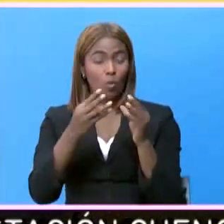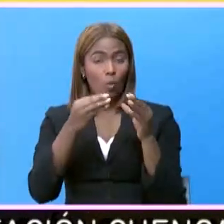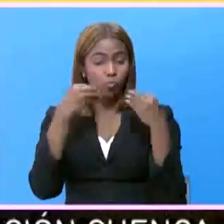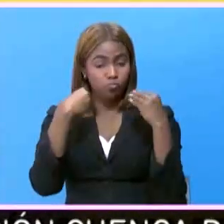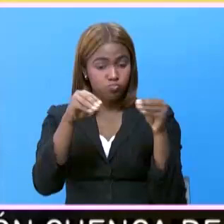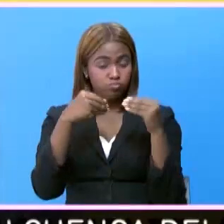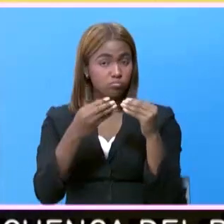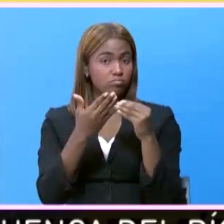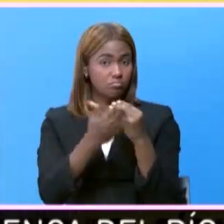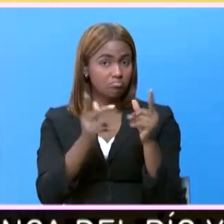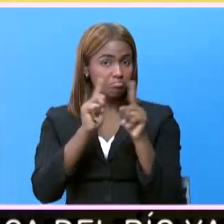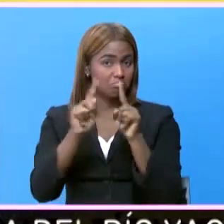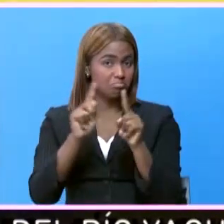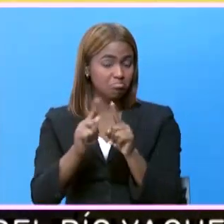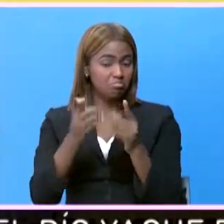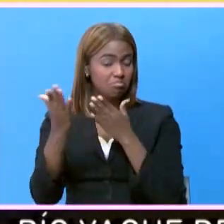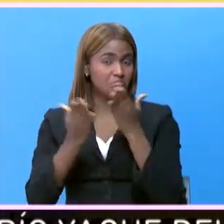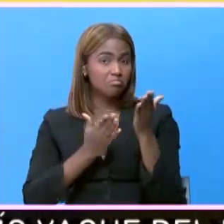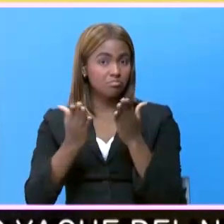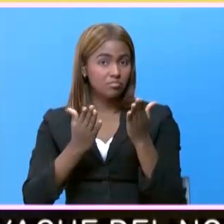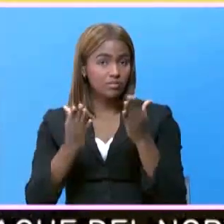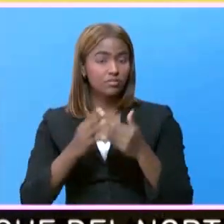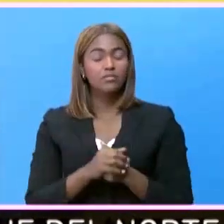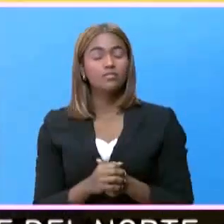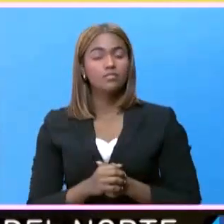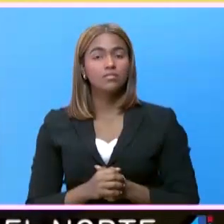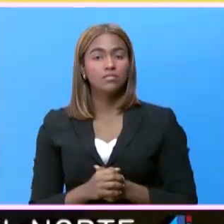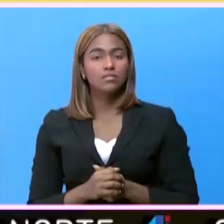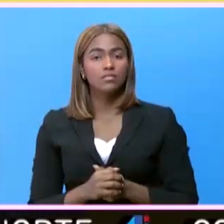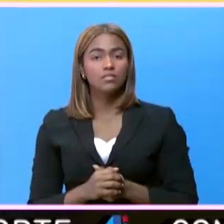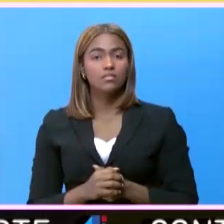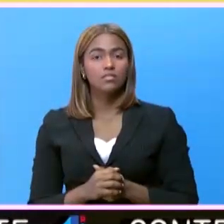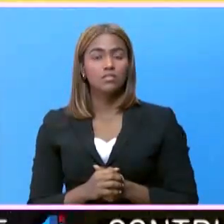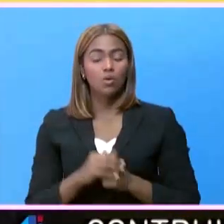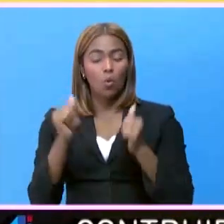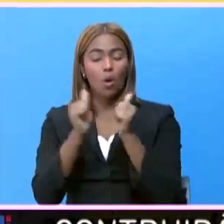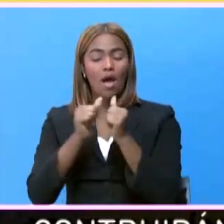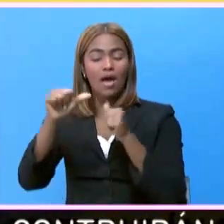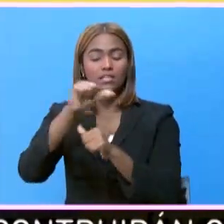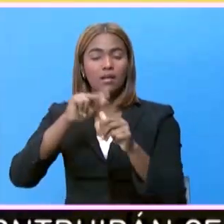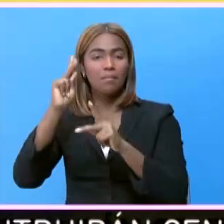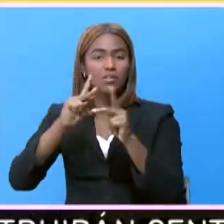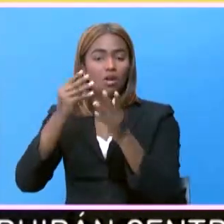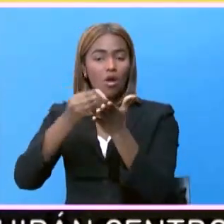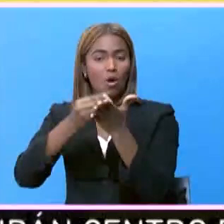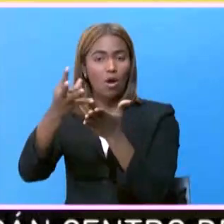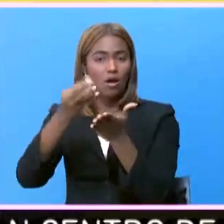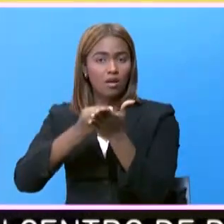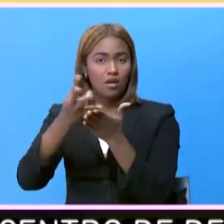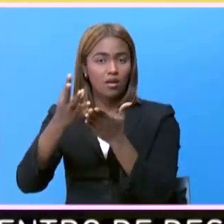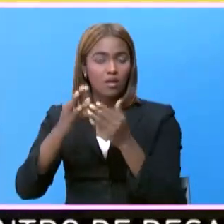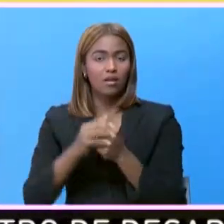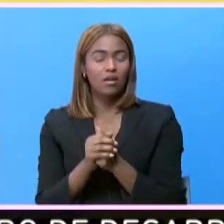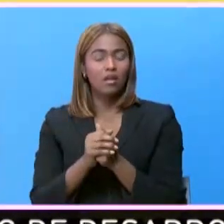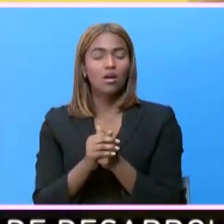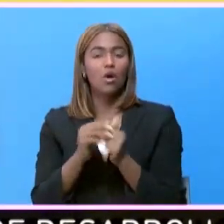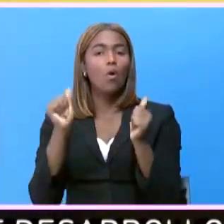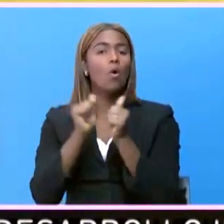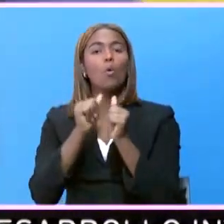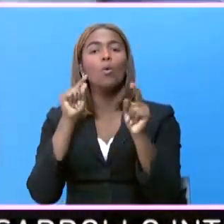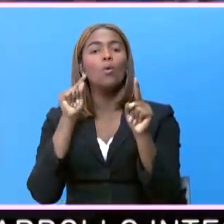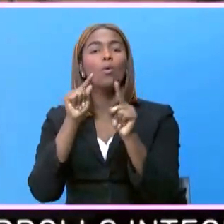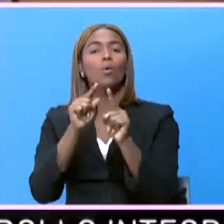de servicios de bienes y servicios con las asociaciones de consumidores con la finalidad